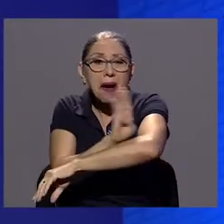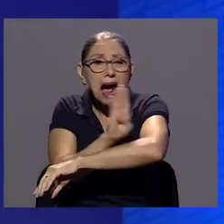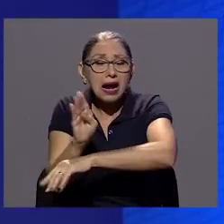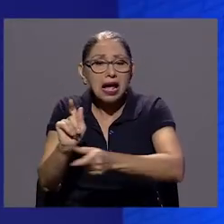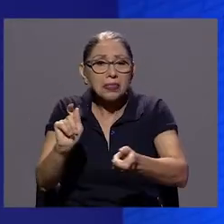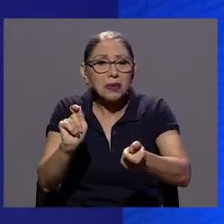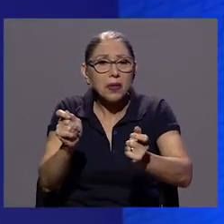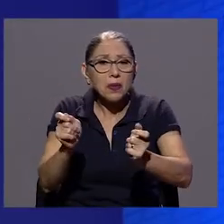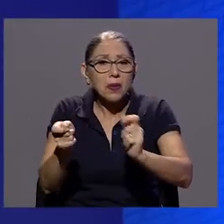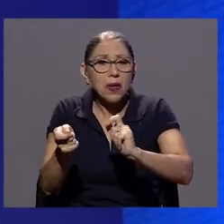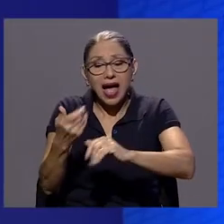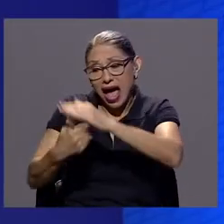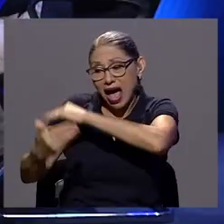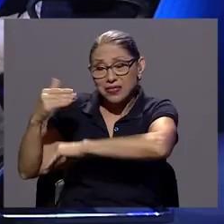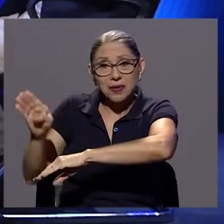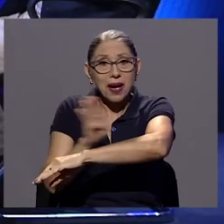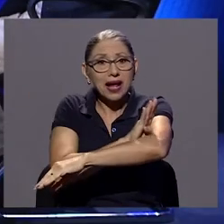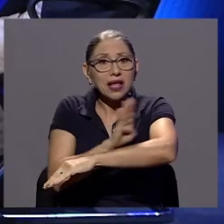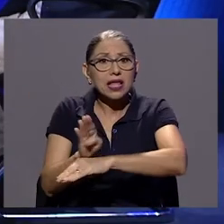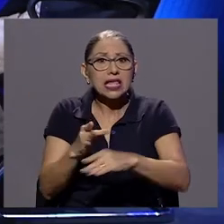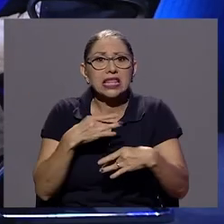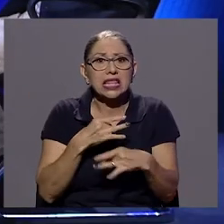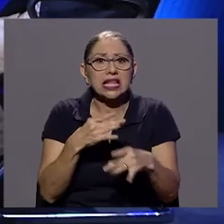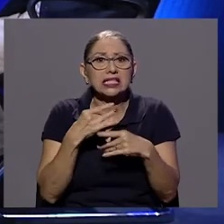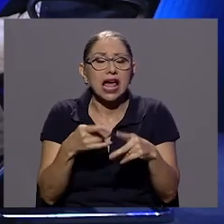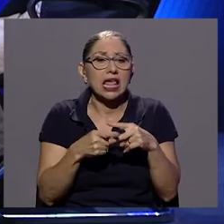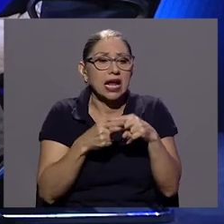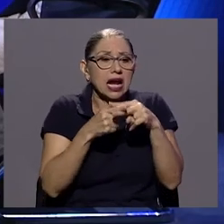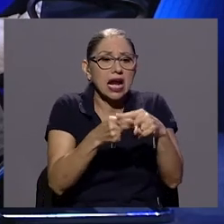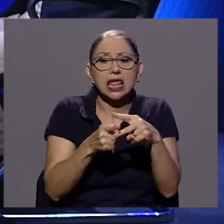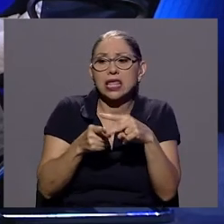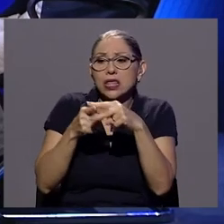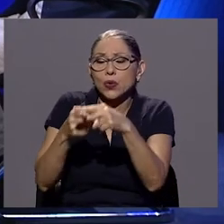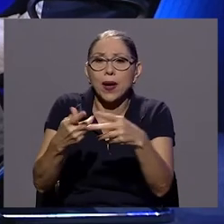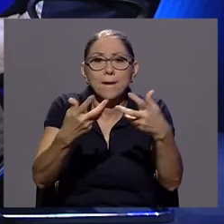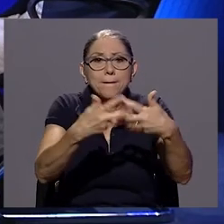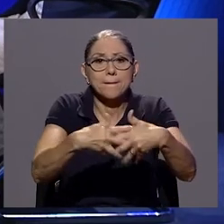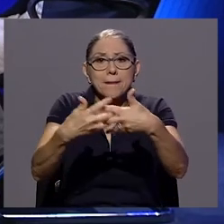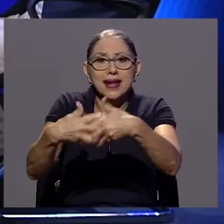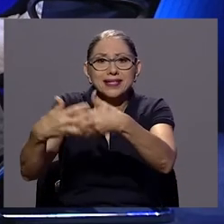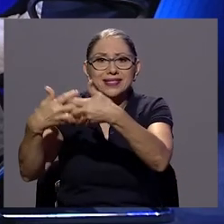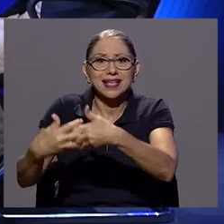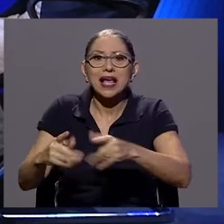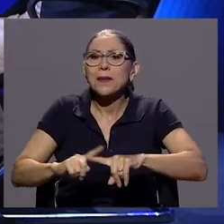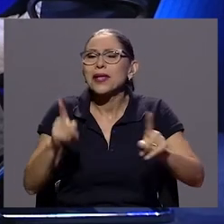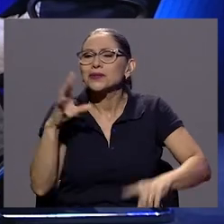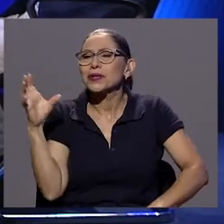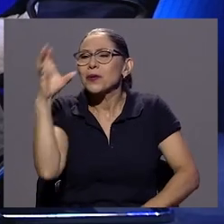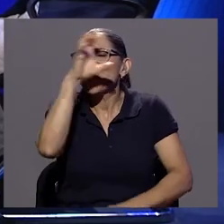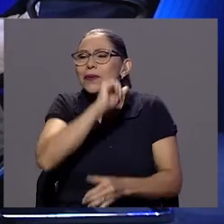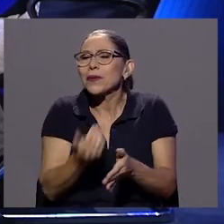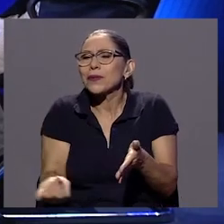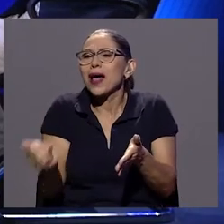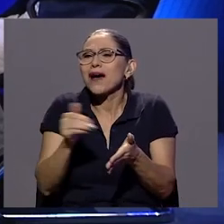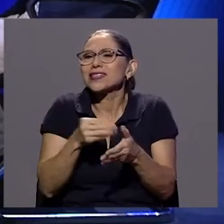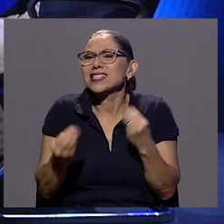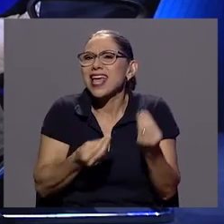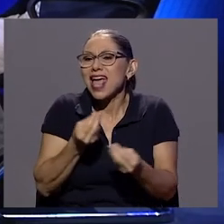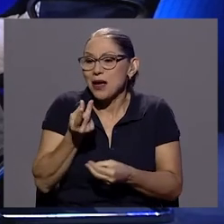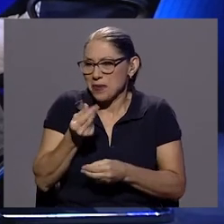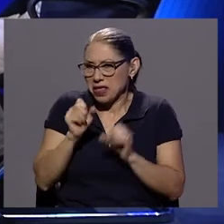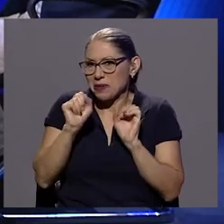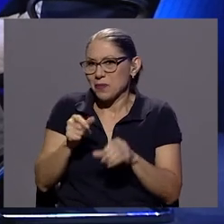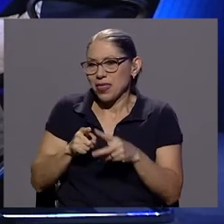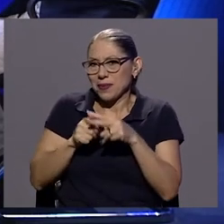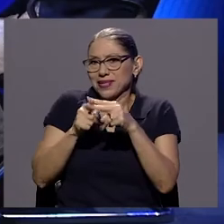interesada en el crédito de empresas y comenzaron a redescubrir el crédito de personas, pero las personas comenzaron a encontrar